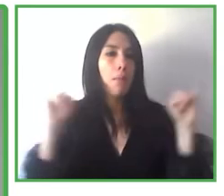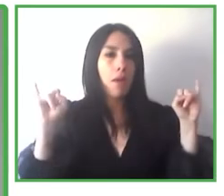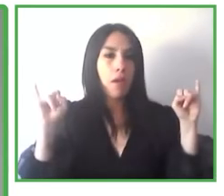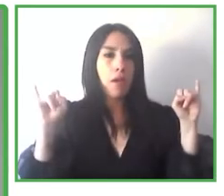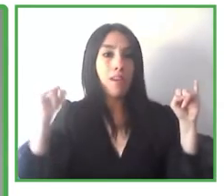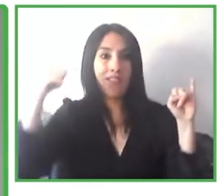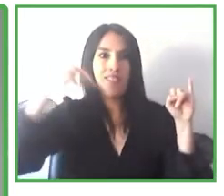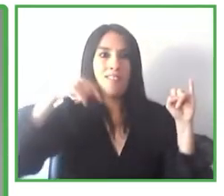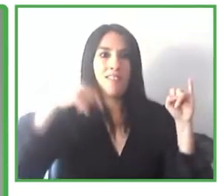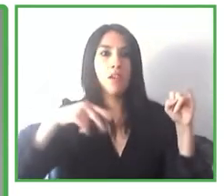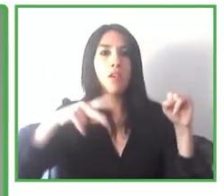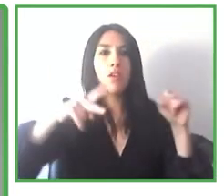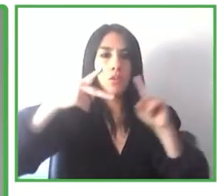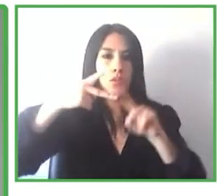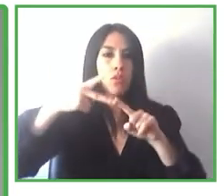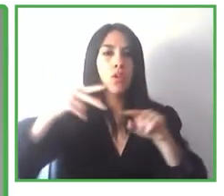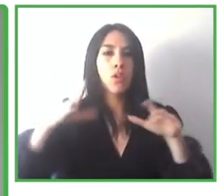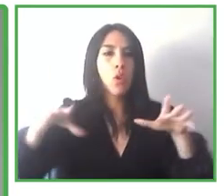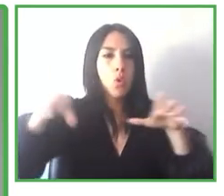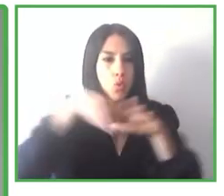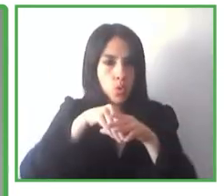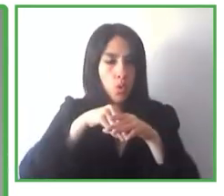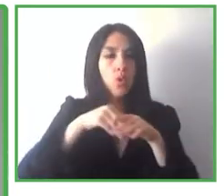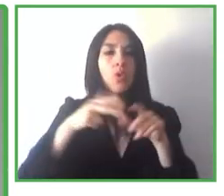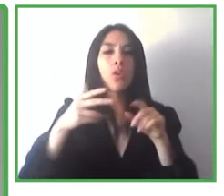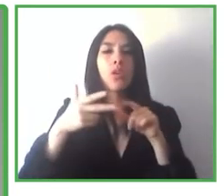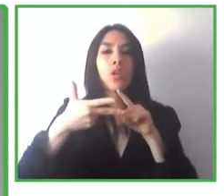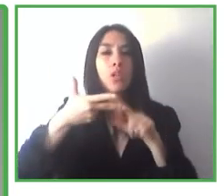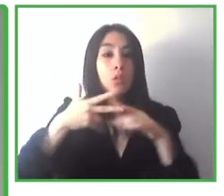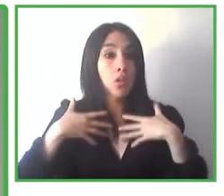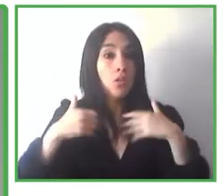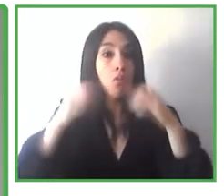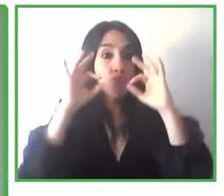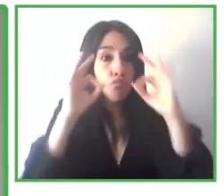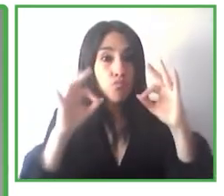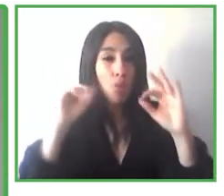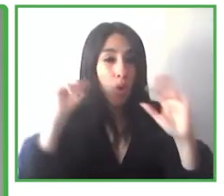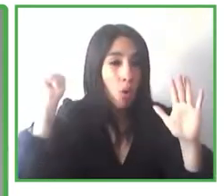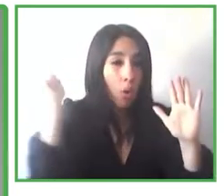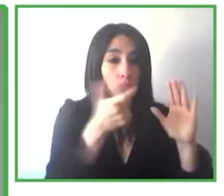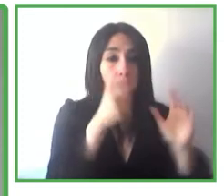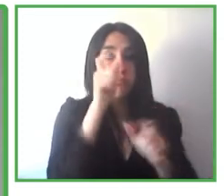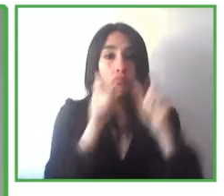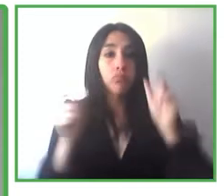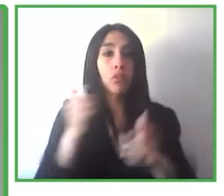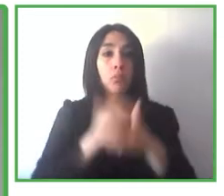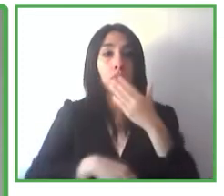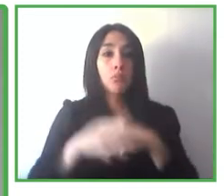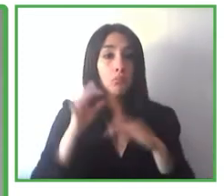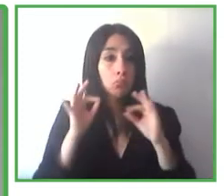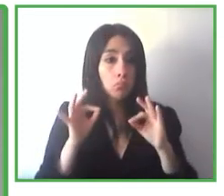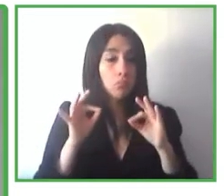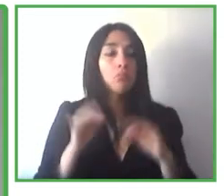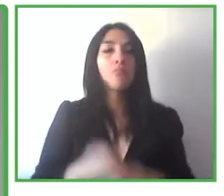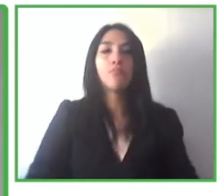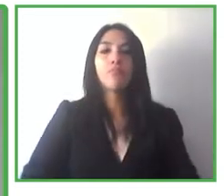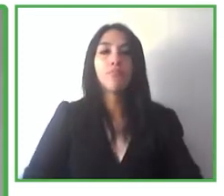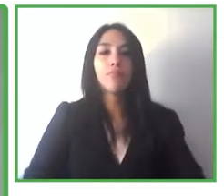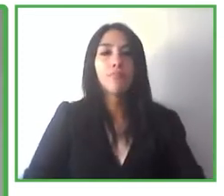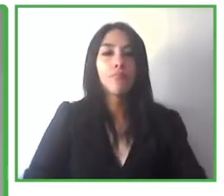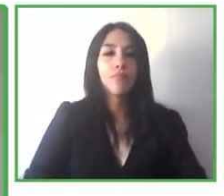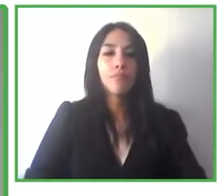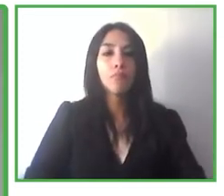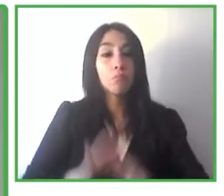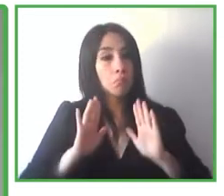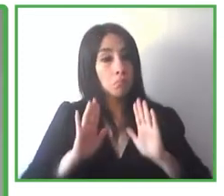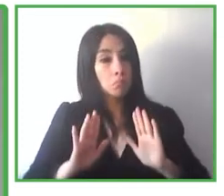todas las personas con discapacidad y adultos mayores. Ahora bien, para que todas estas tecnologías realmente puedan cumplir esa